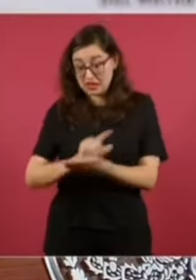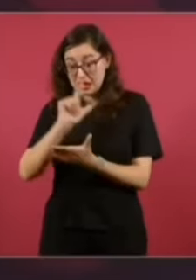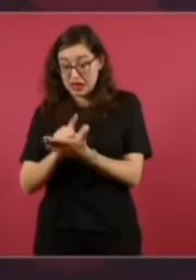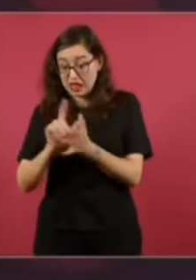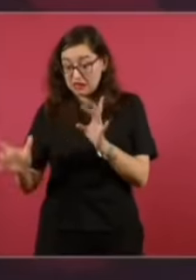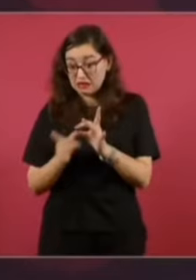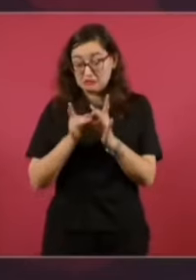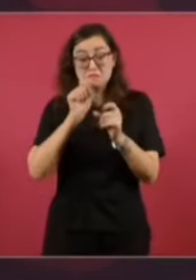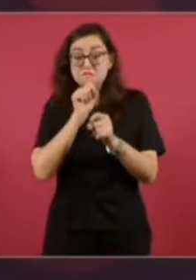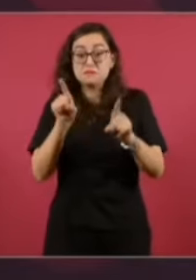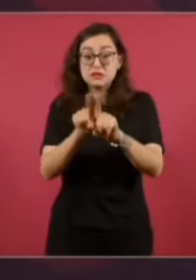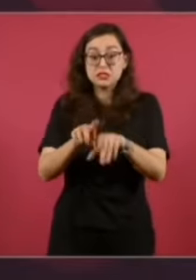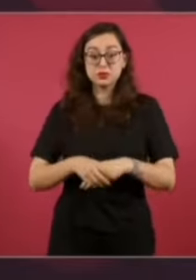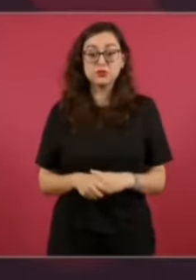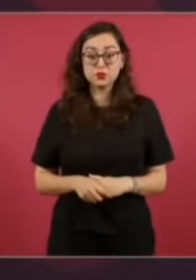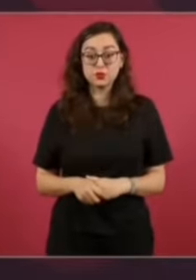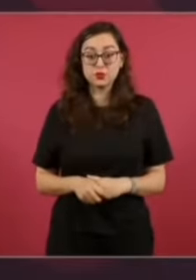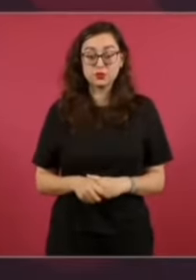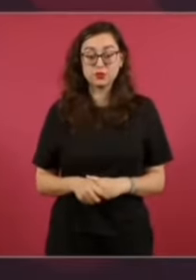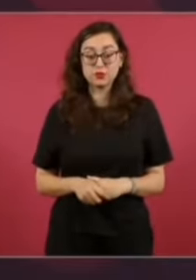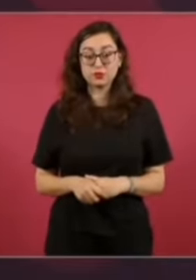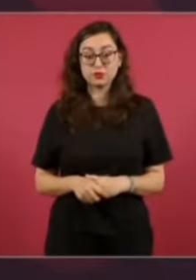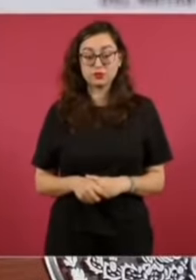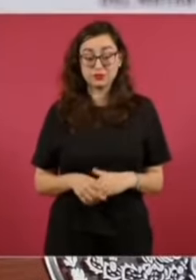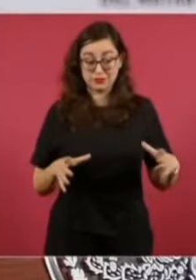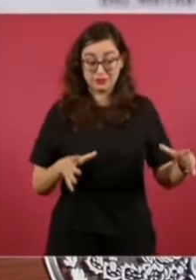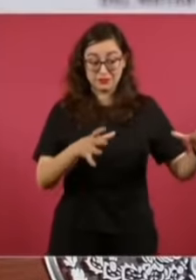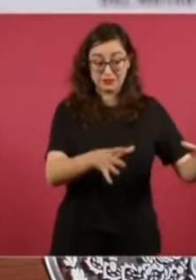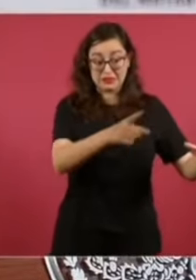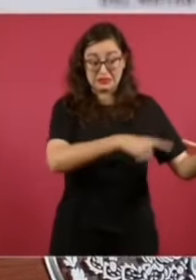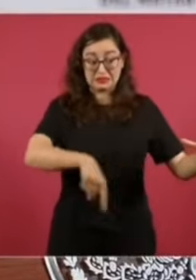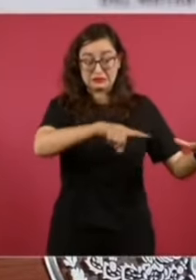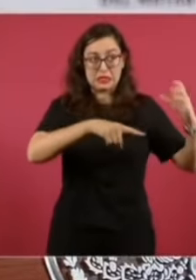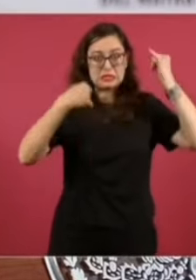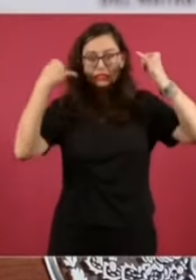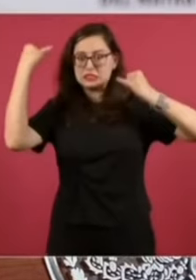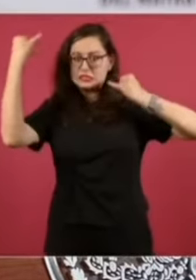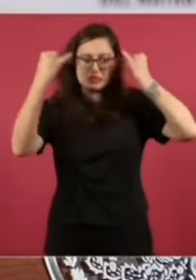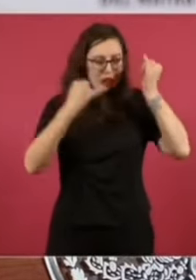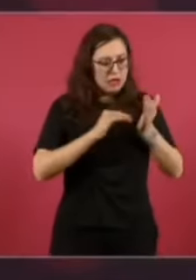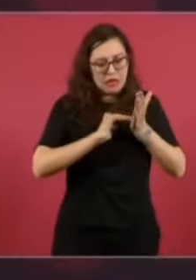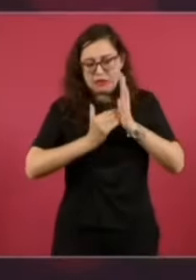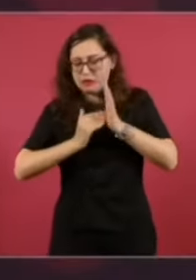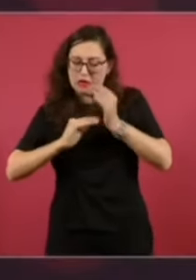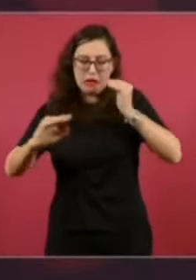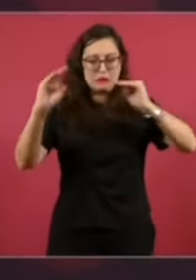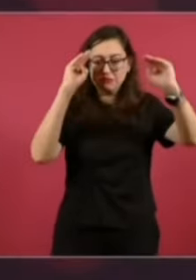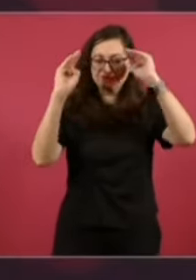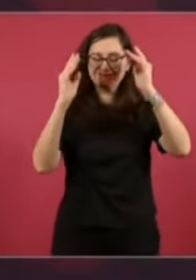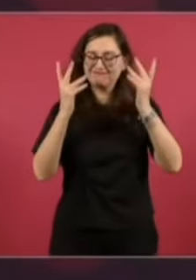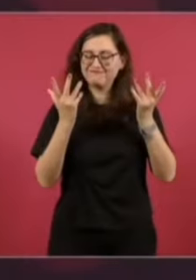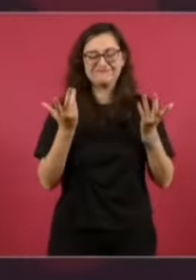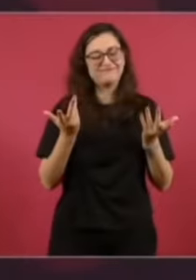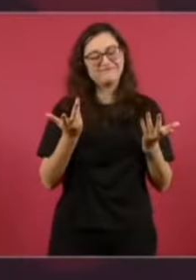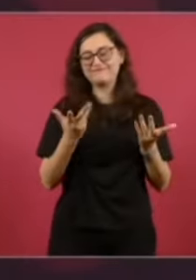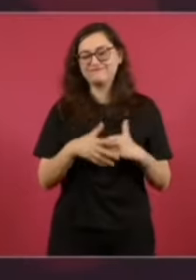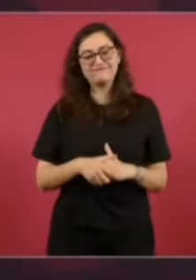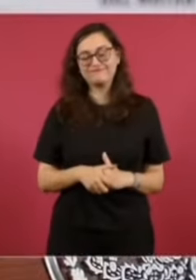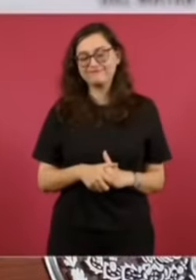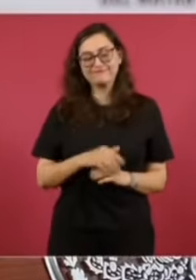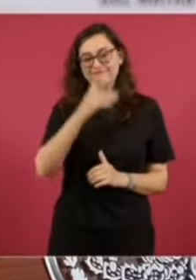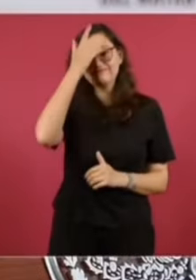Lo que están buscando los del Bloque Conservador, de manera